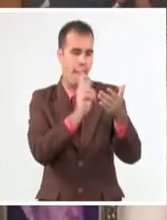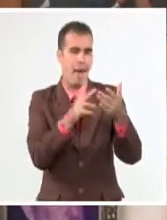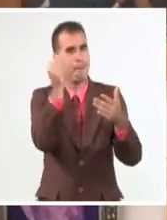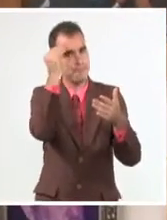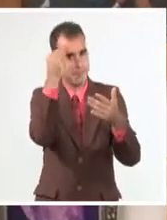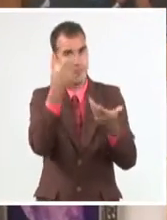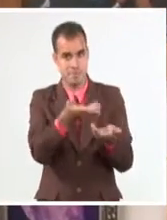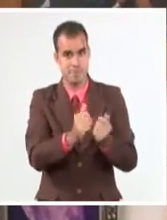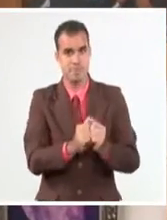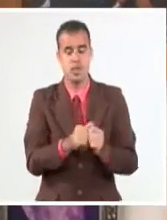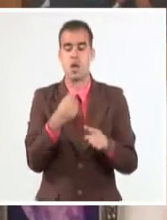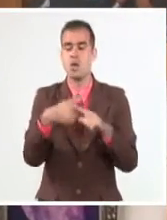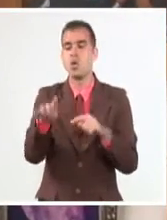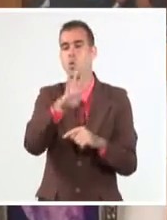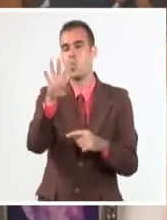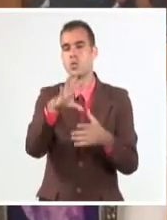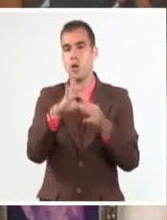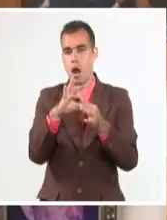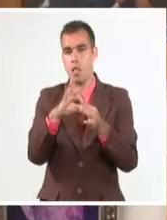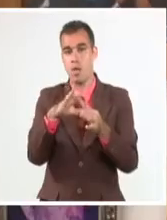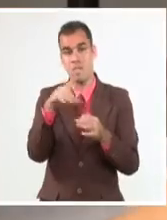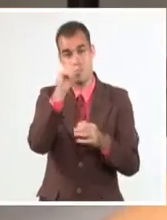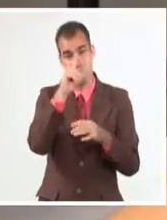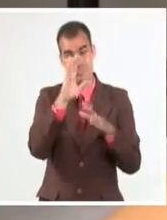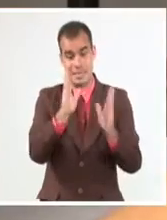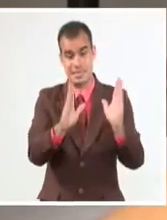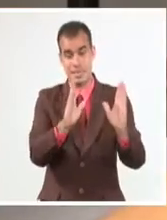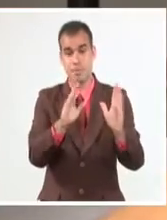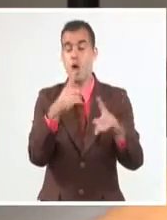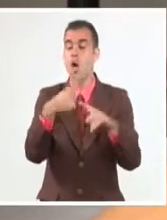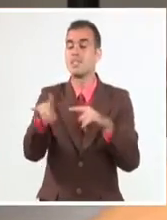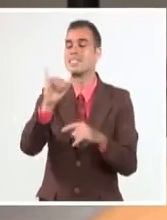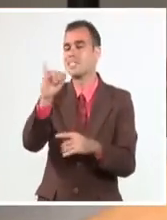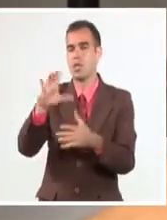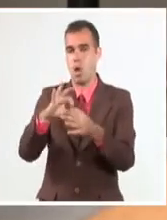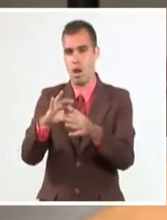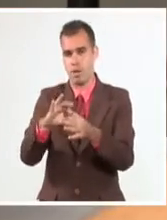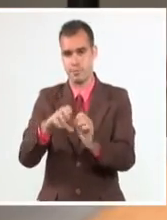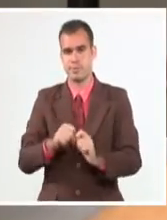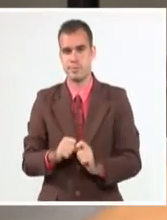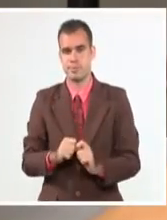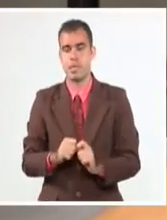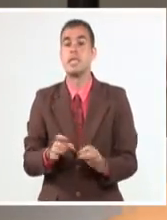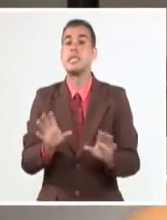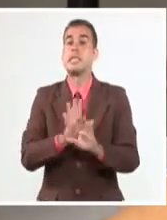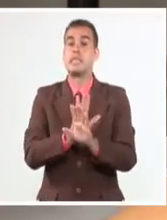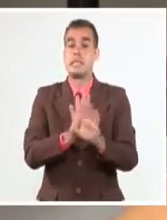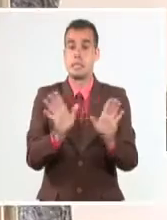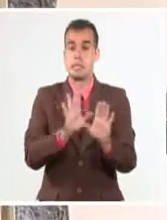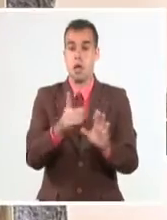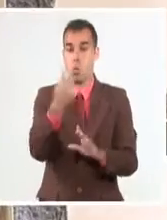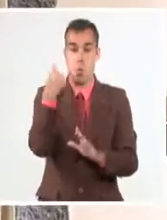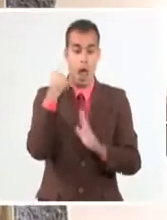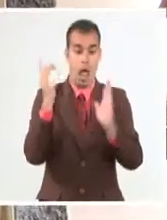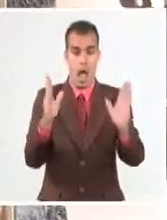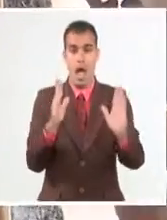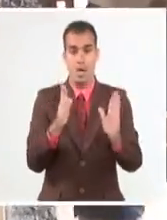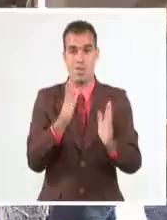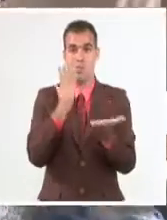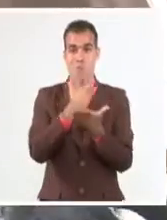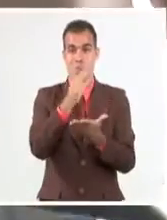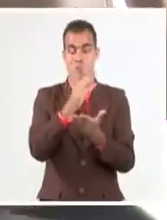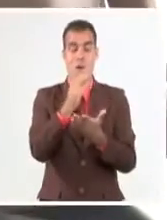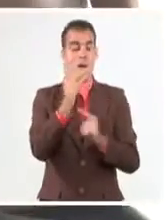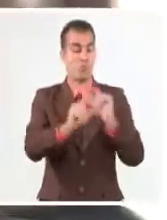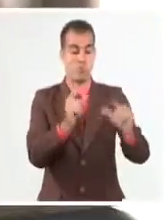El curso a distancia y casi un año sin sus alumnos es una